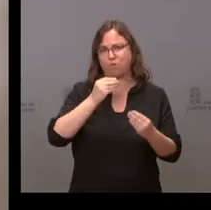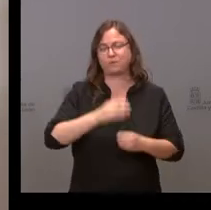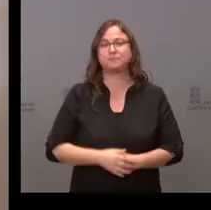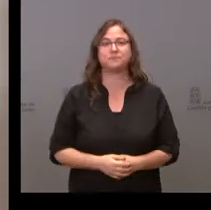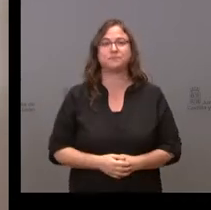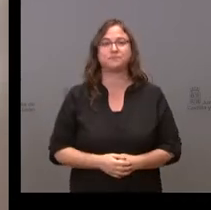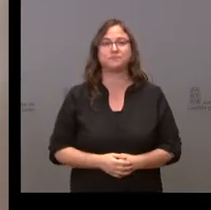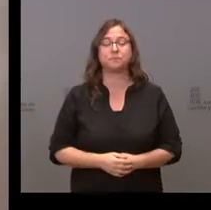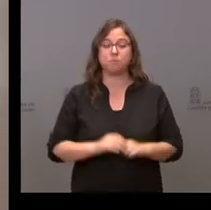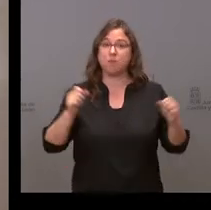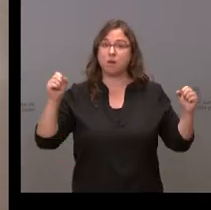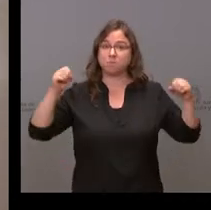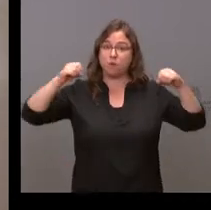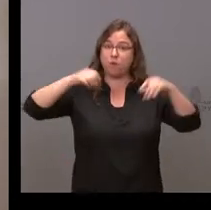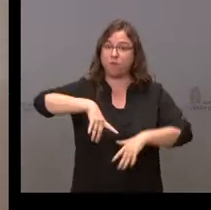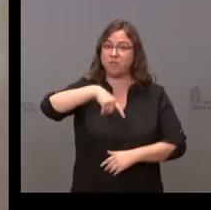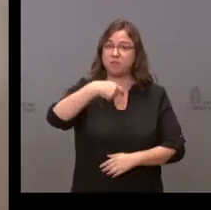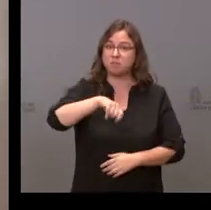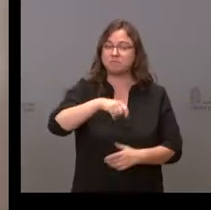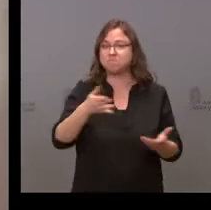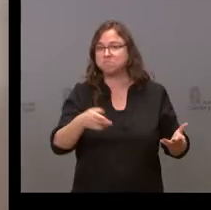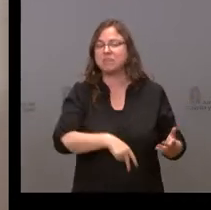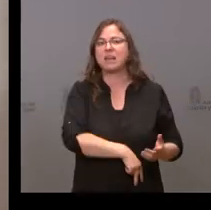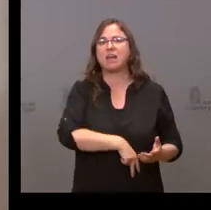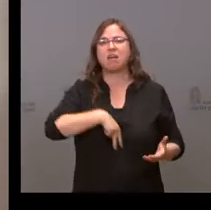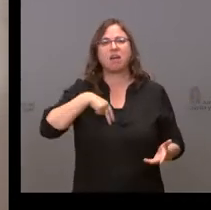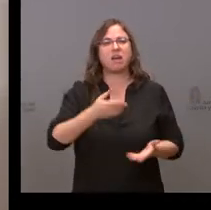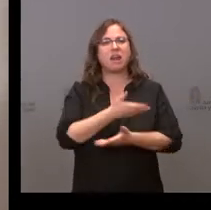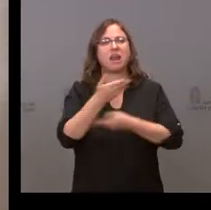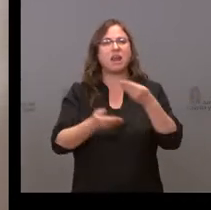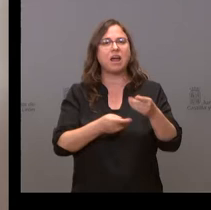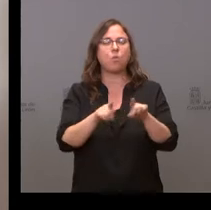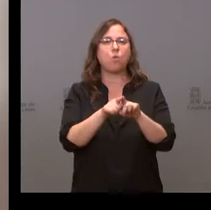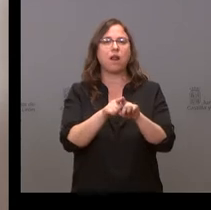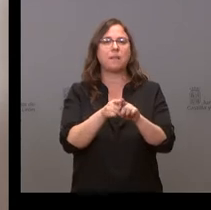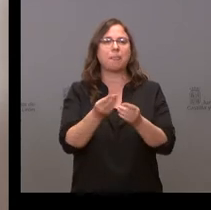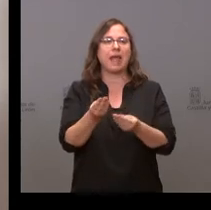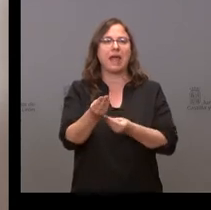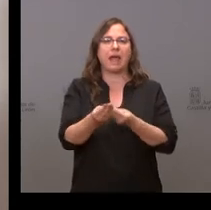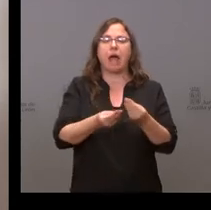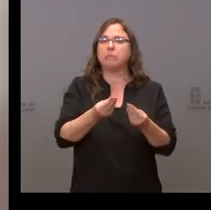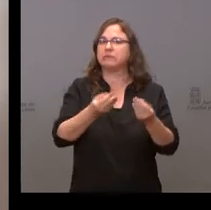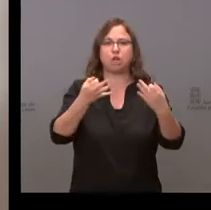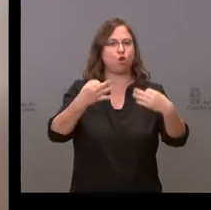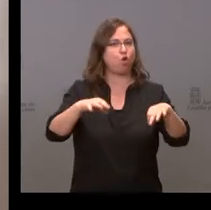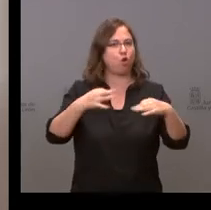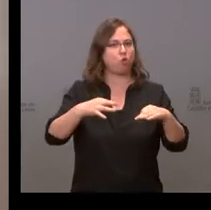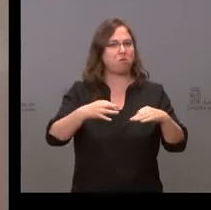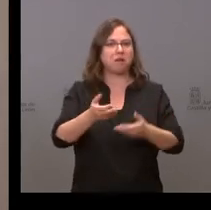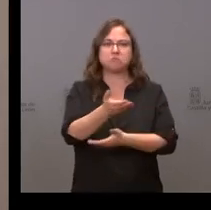reunión en general se ha producido en un ambiente normal, cordial,